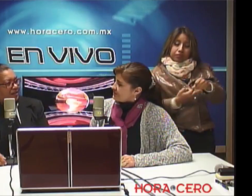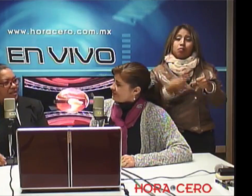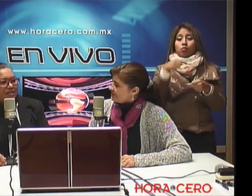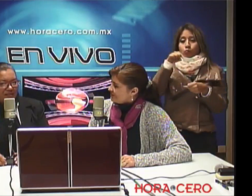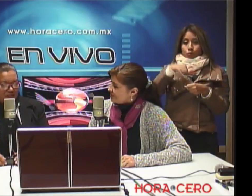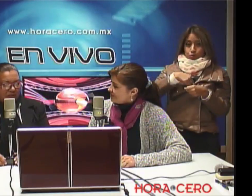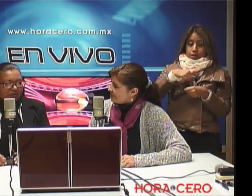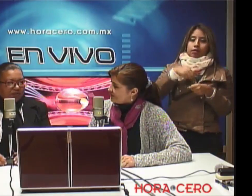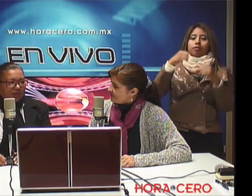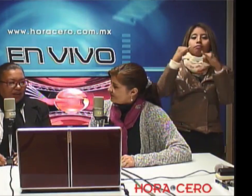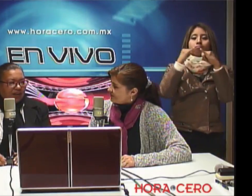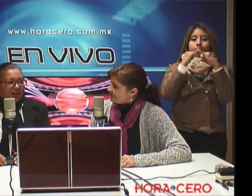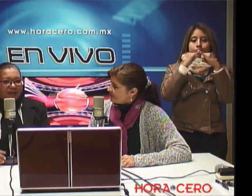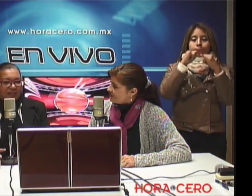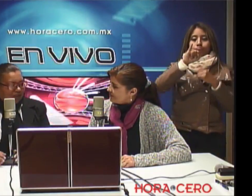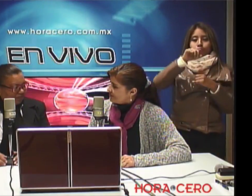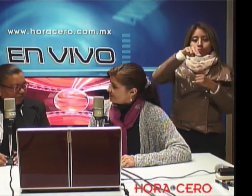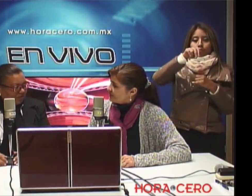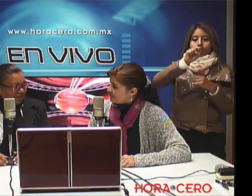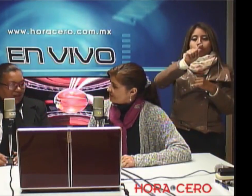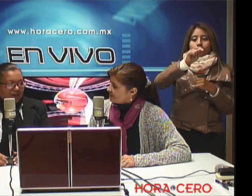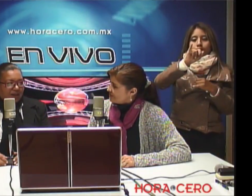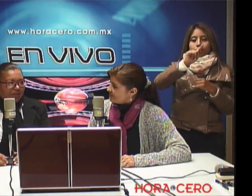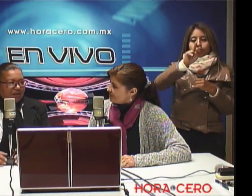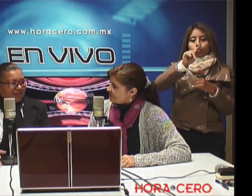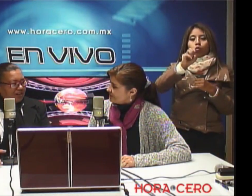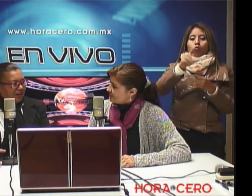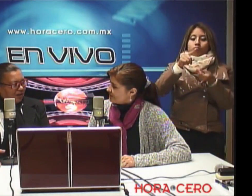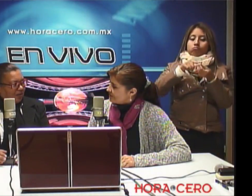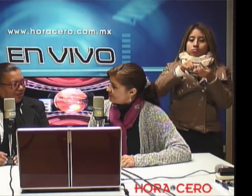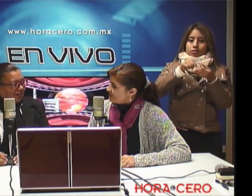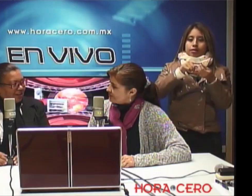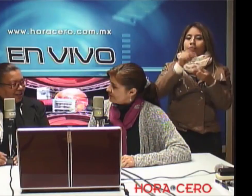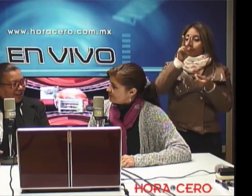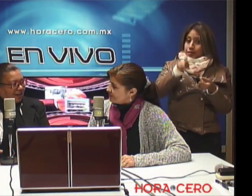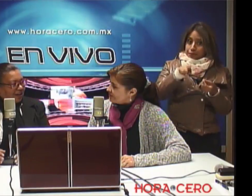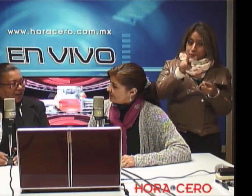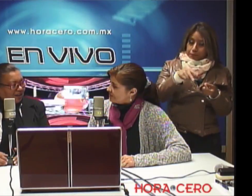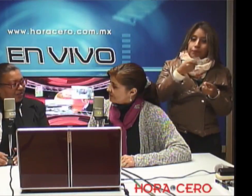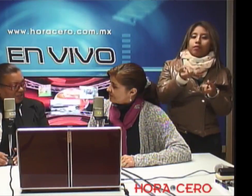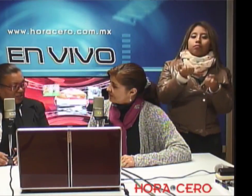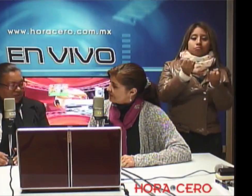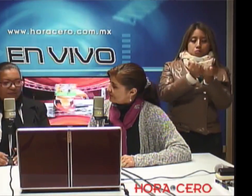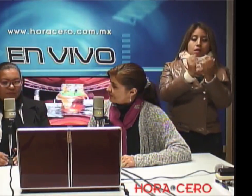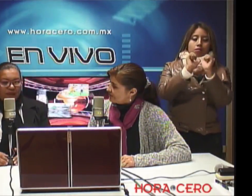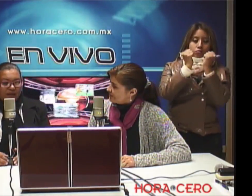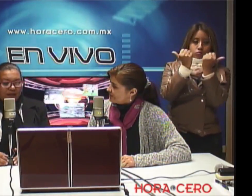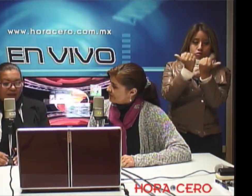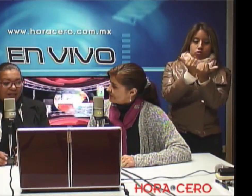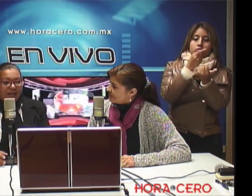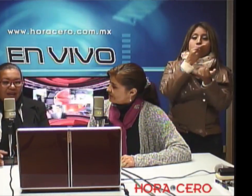Este instituto que dirigimos, que me hacen el honor, la asociación,